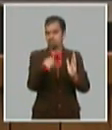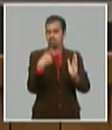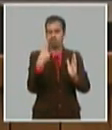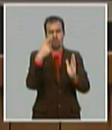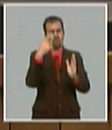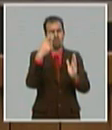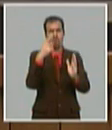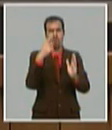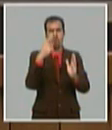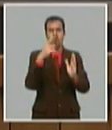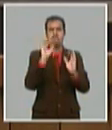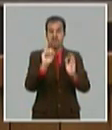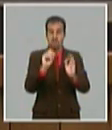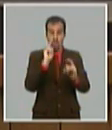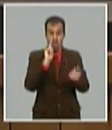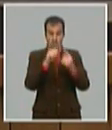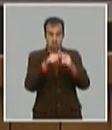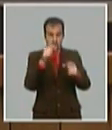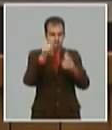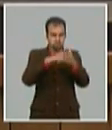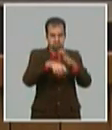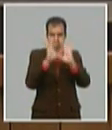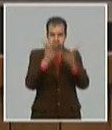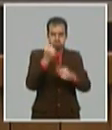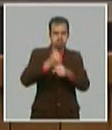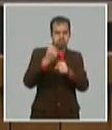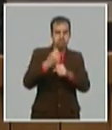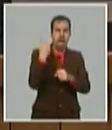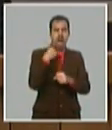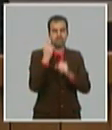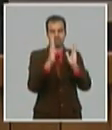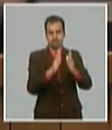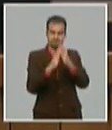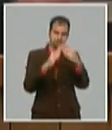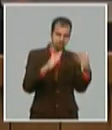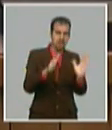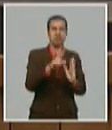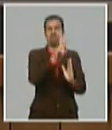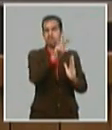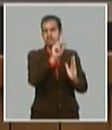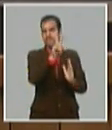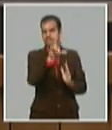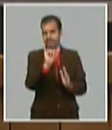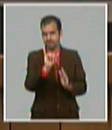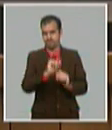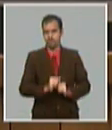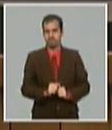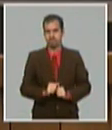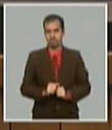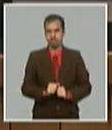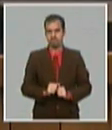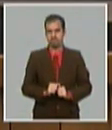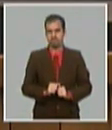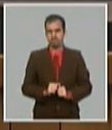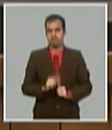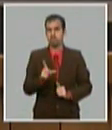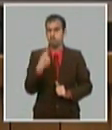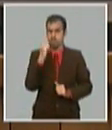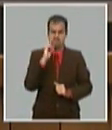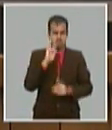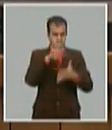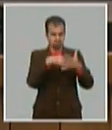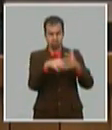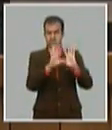la que tenemos prevista en el 2026 sería muy fácil ahora nosotros burocráticamente correr los modelos y decir tenemos que